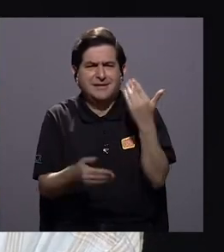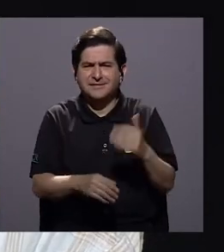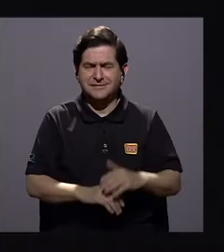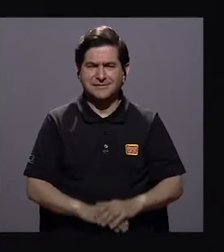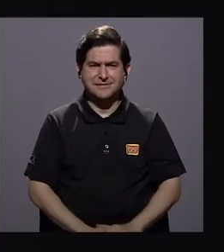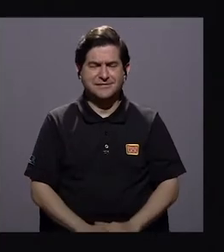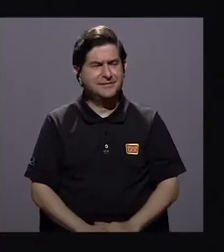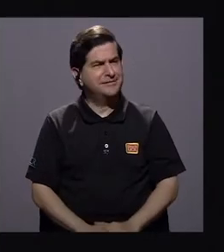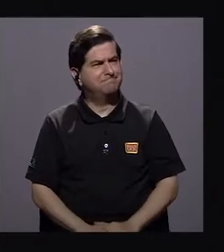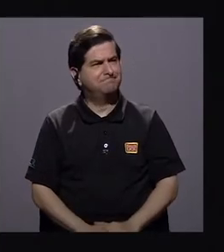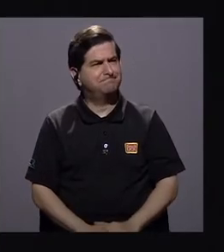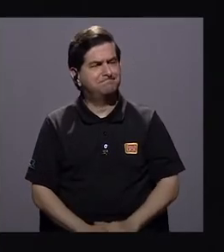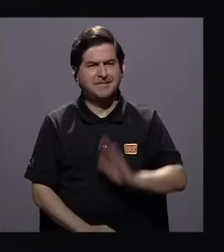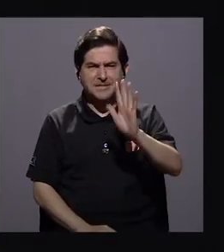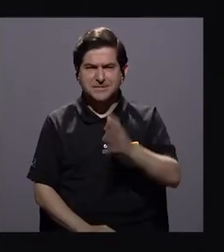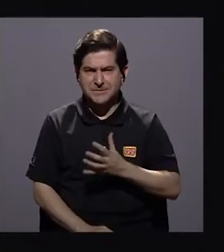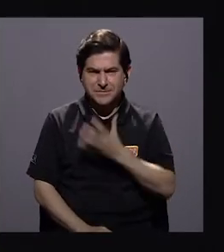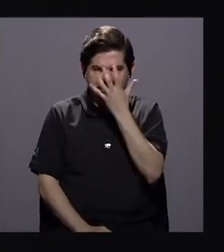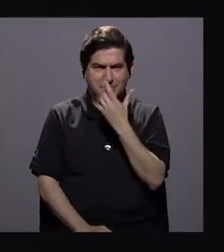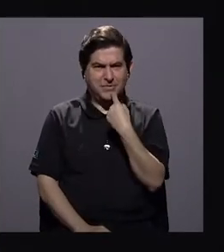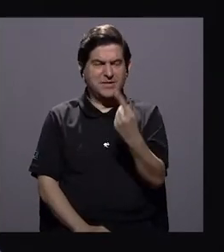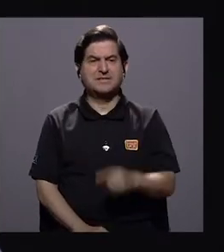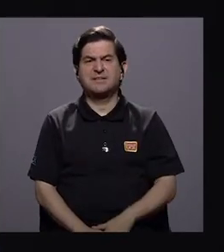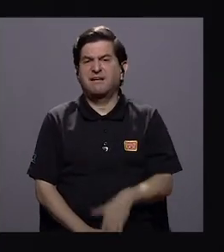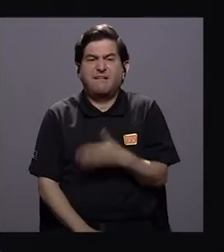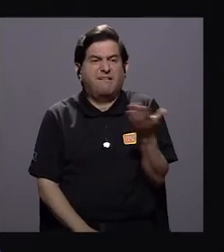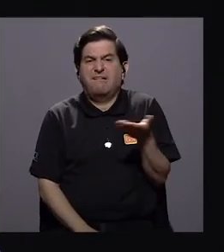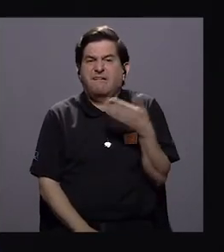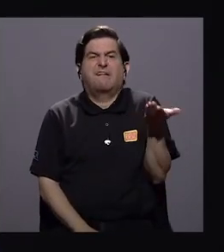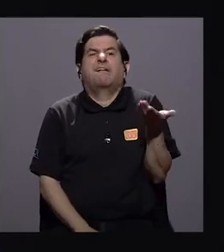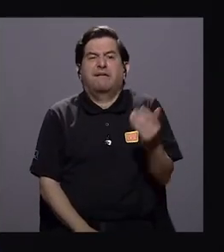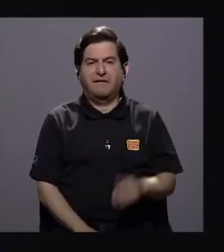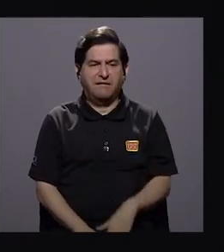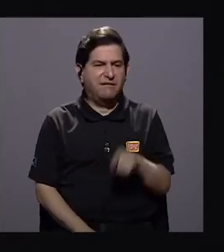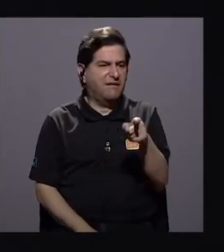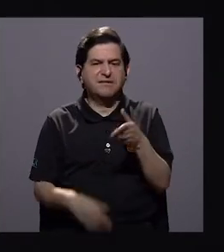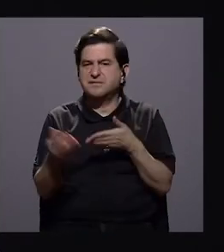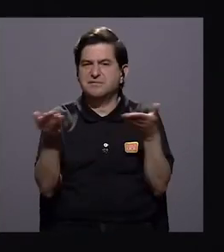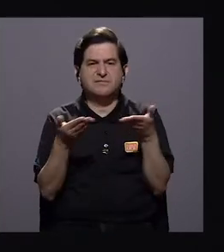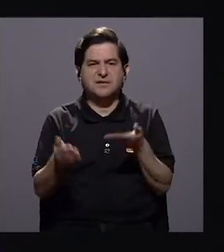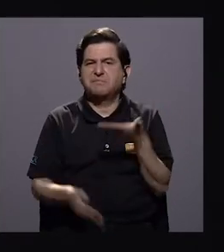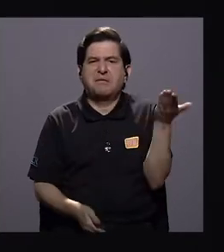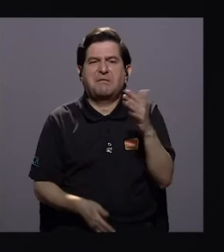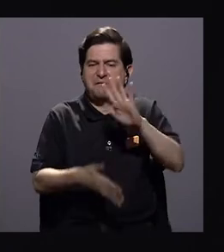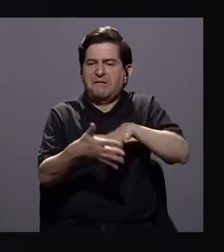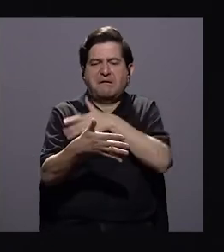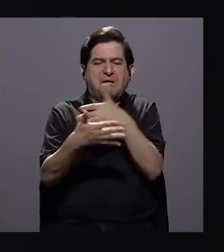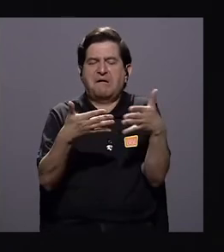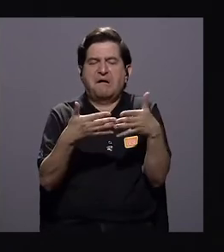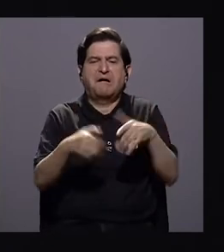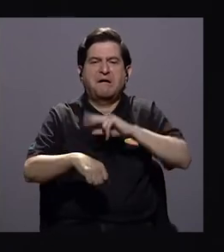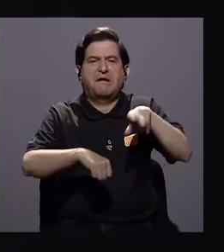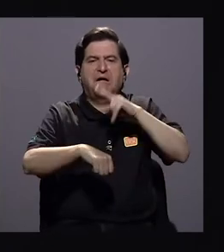molestia y ustedes dicen, ¿y qué? ¿De qué sirve que esté en la agenda nacional si la